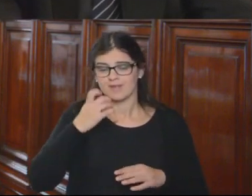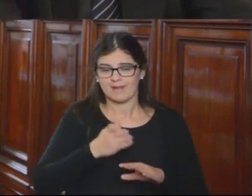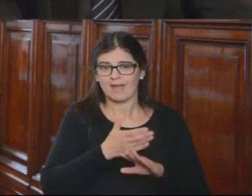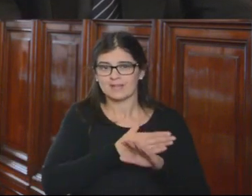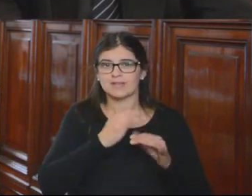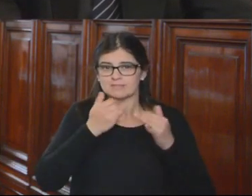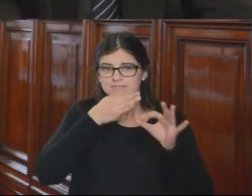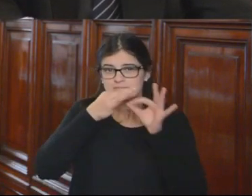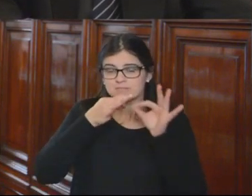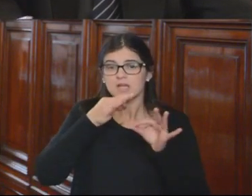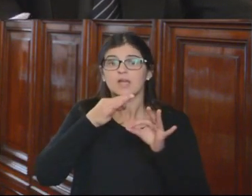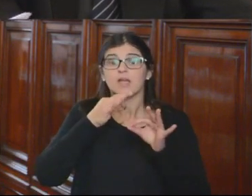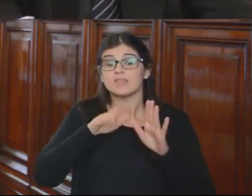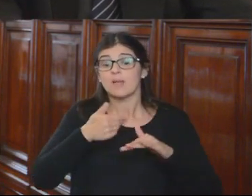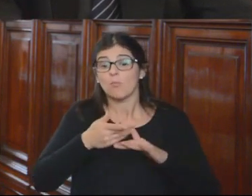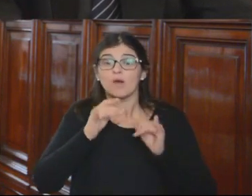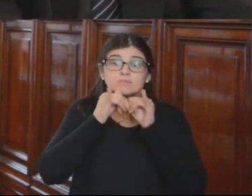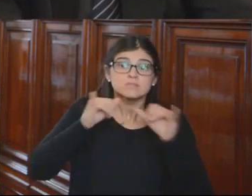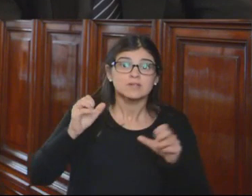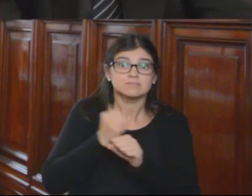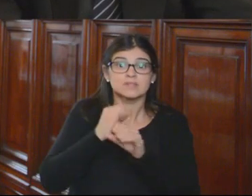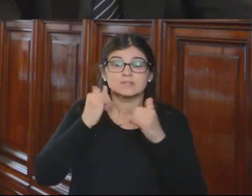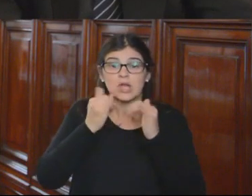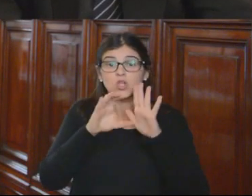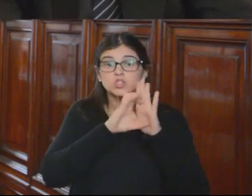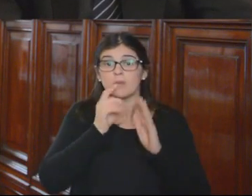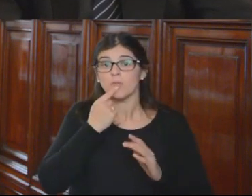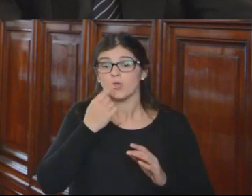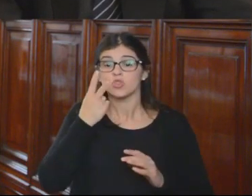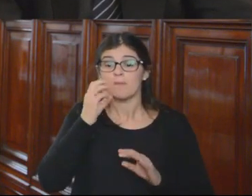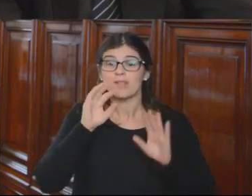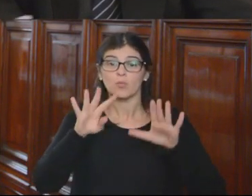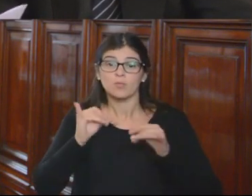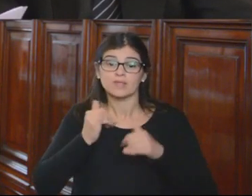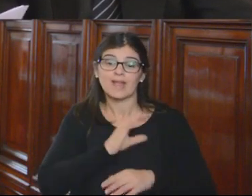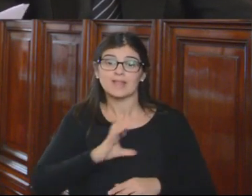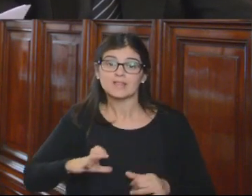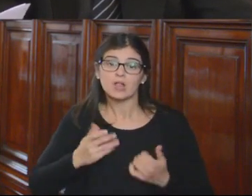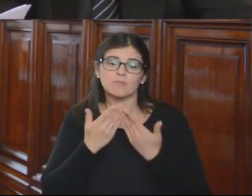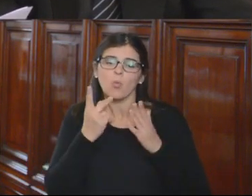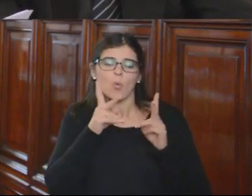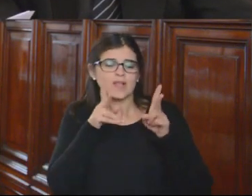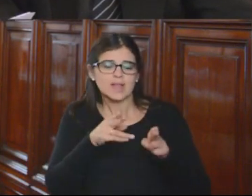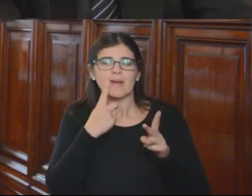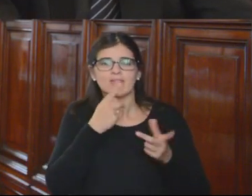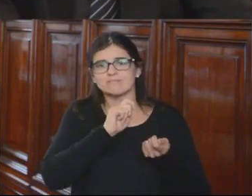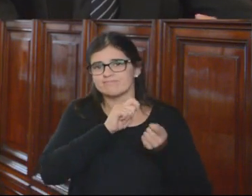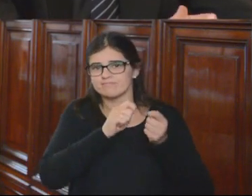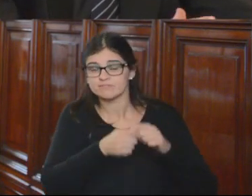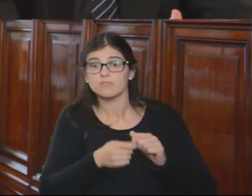señaló, después de la promulgación de la Constitución Política del Estado en el 2009, el Estado ingresó en una etapa de transición,